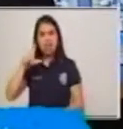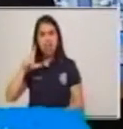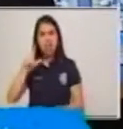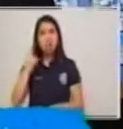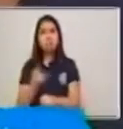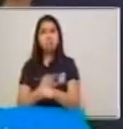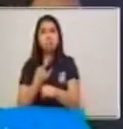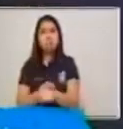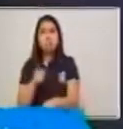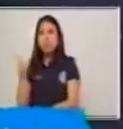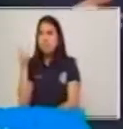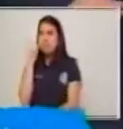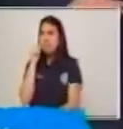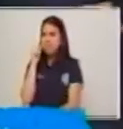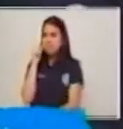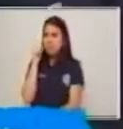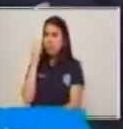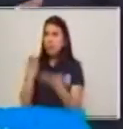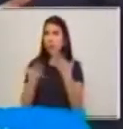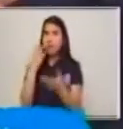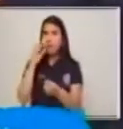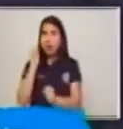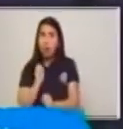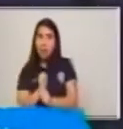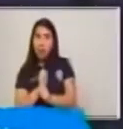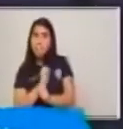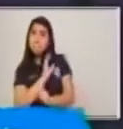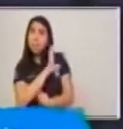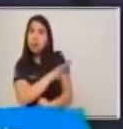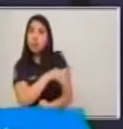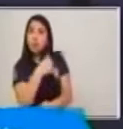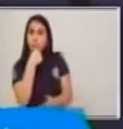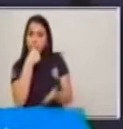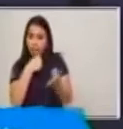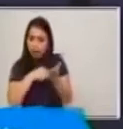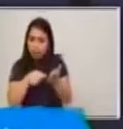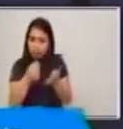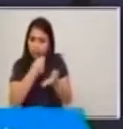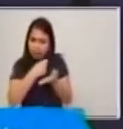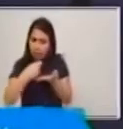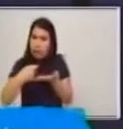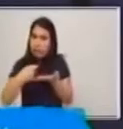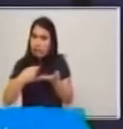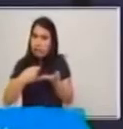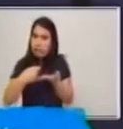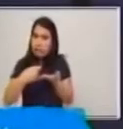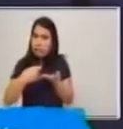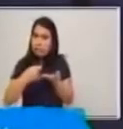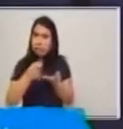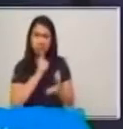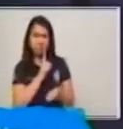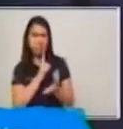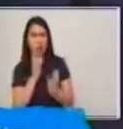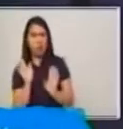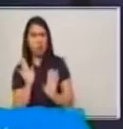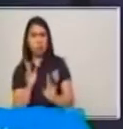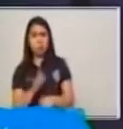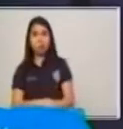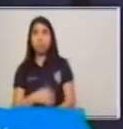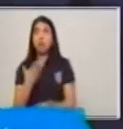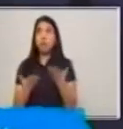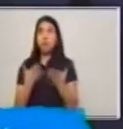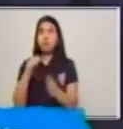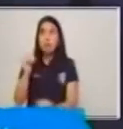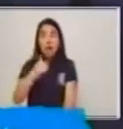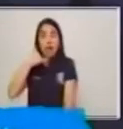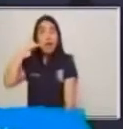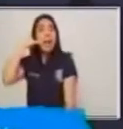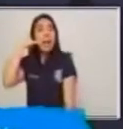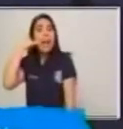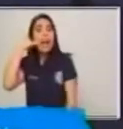¿será que le envió una carta a Sofía? No. ¿Le habló por teléfono?